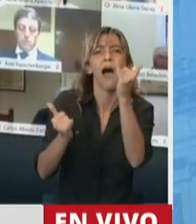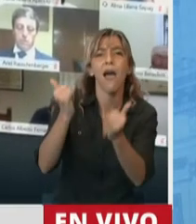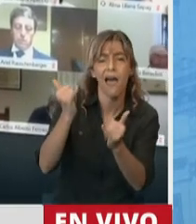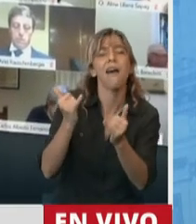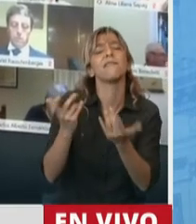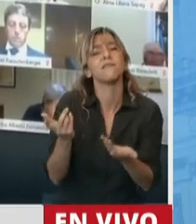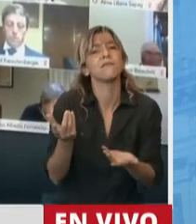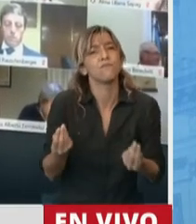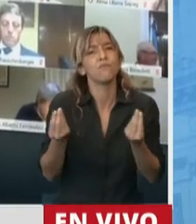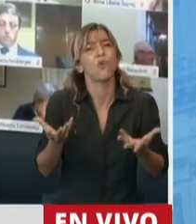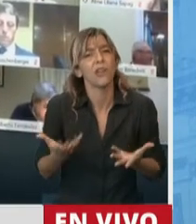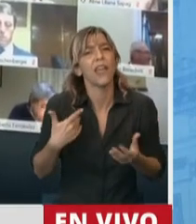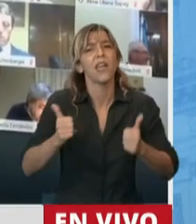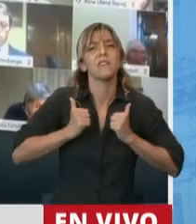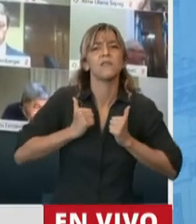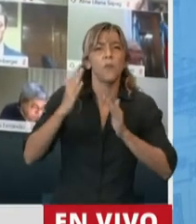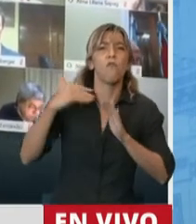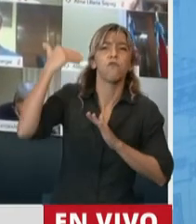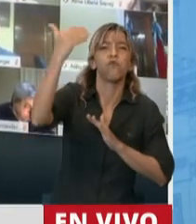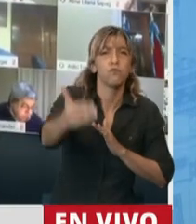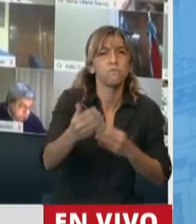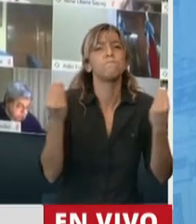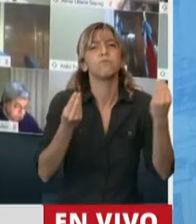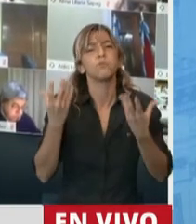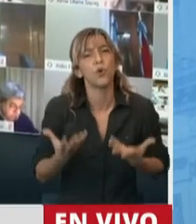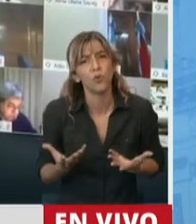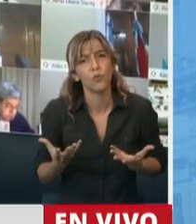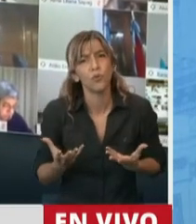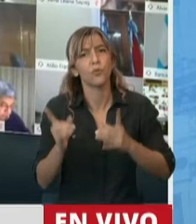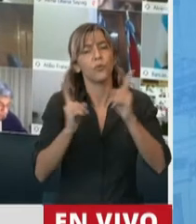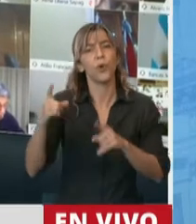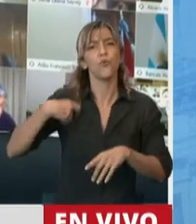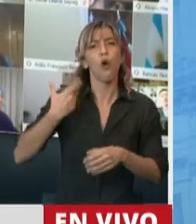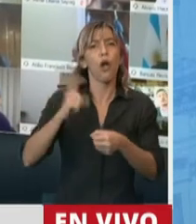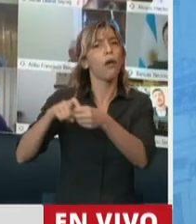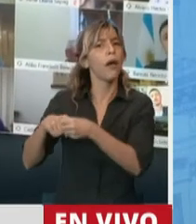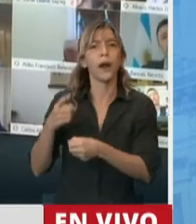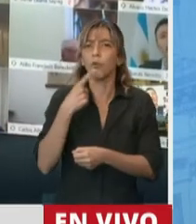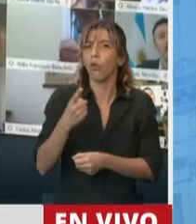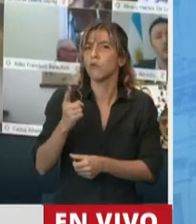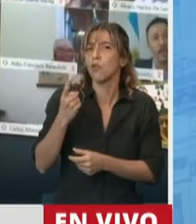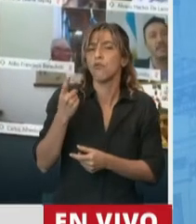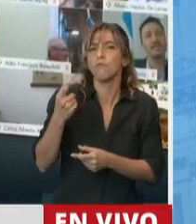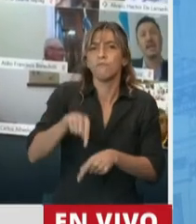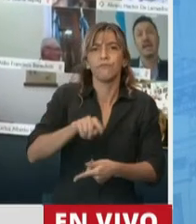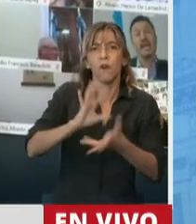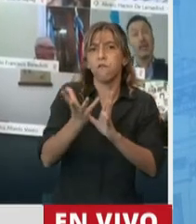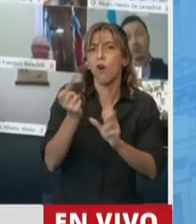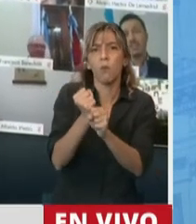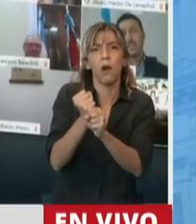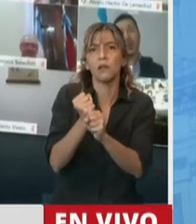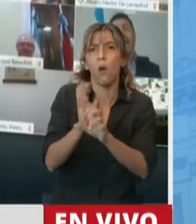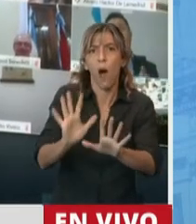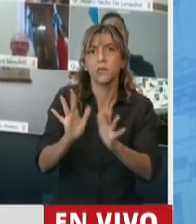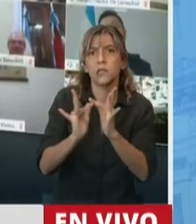¿Por qué ha existido, señor presidente, una cerrada negativa por parte de los sectores gremiales del país que incluso han llegado a calificar al teletrabajo